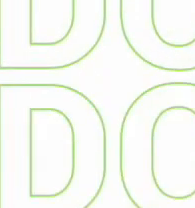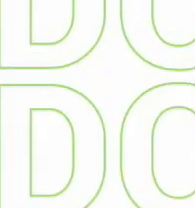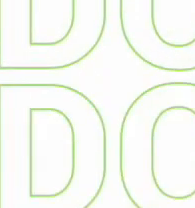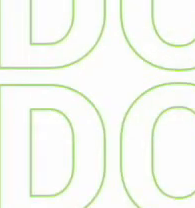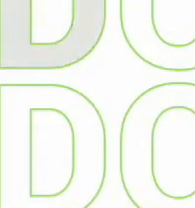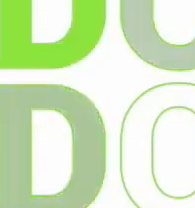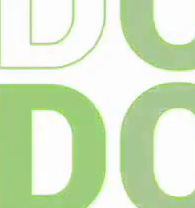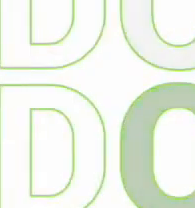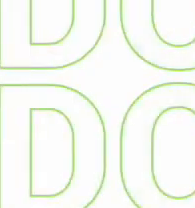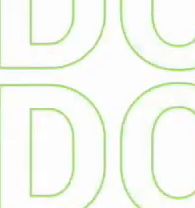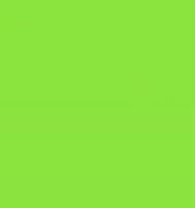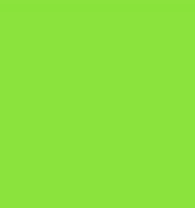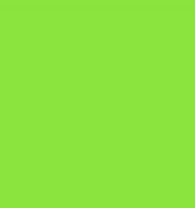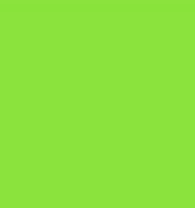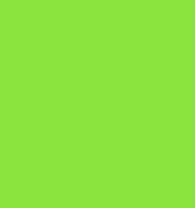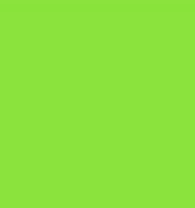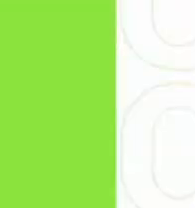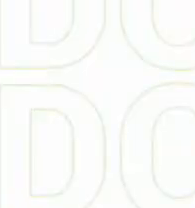Sigue viendo.